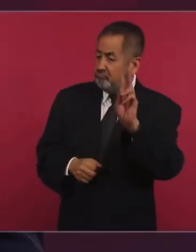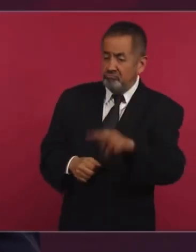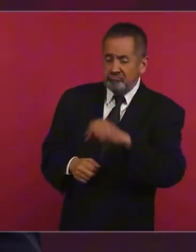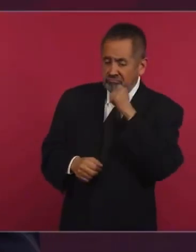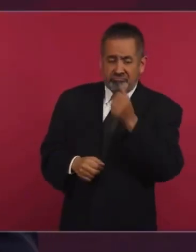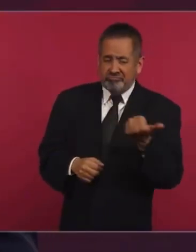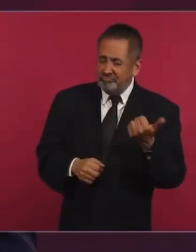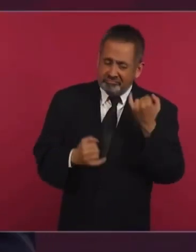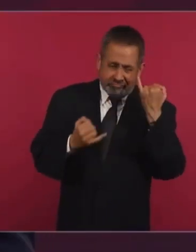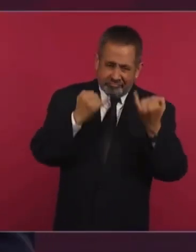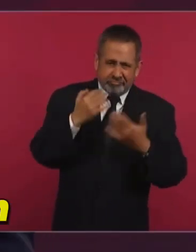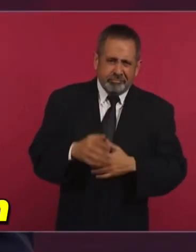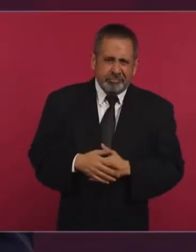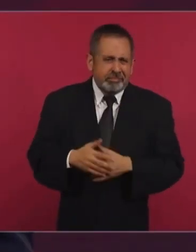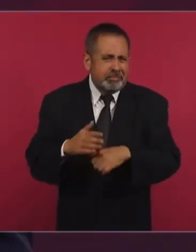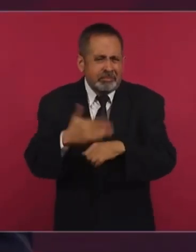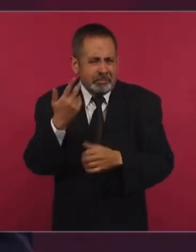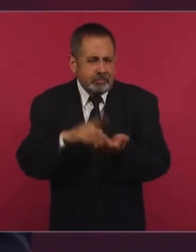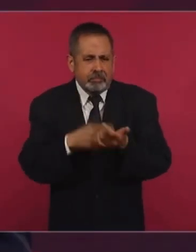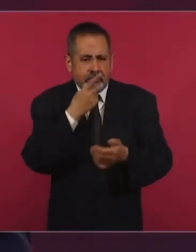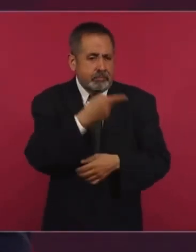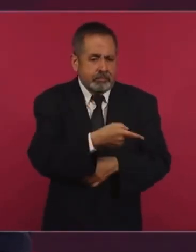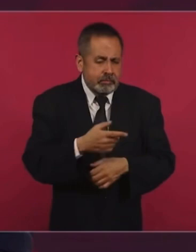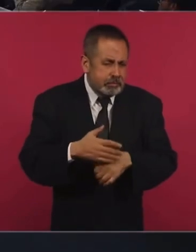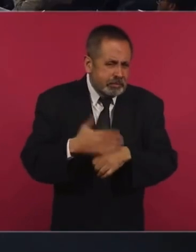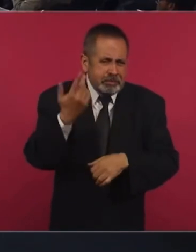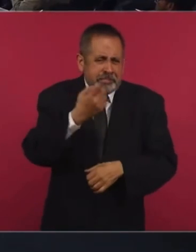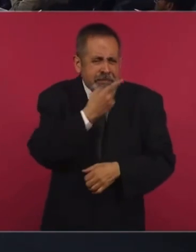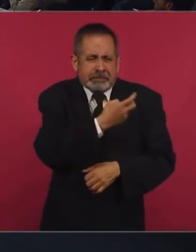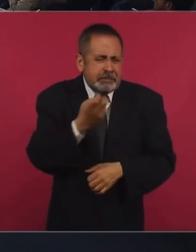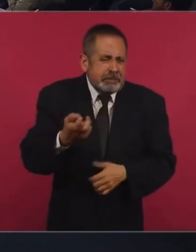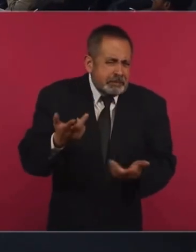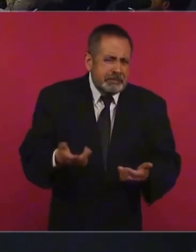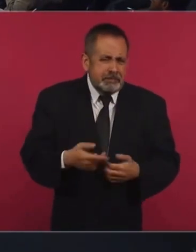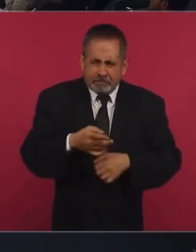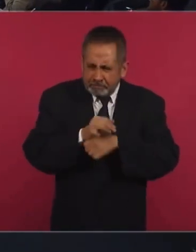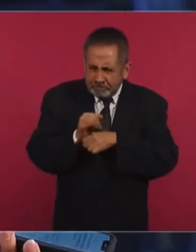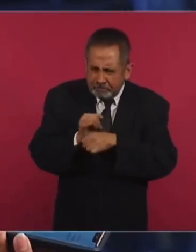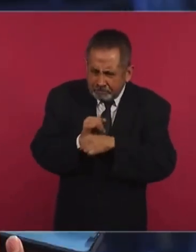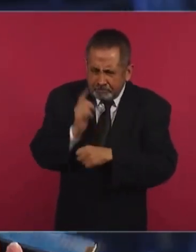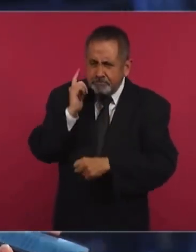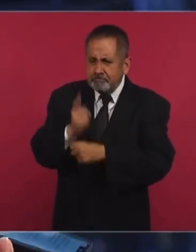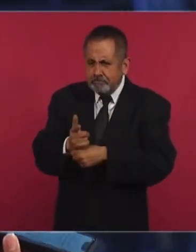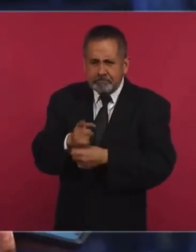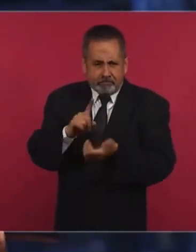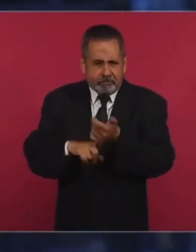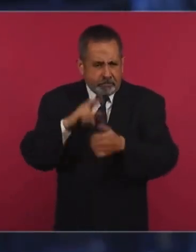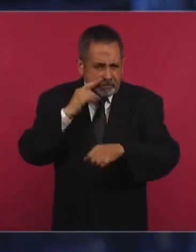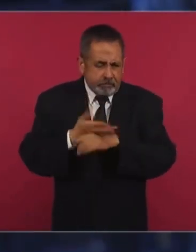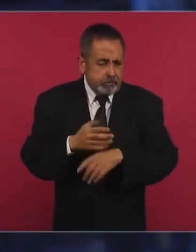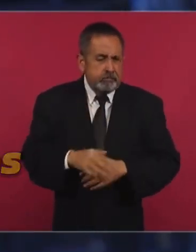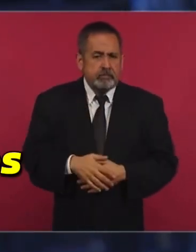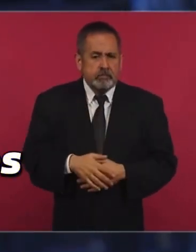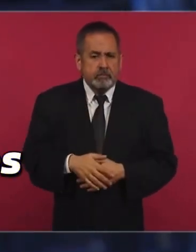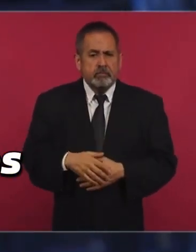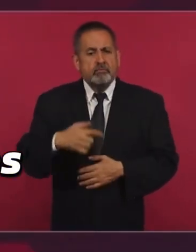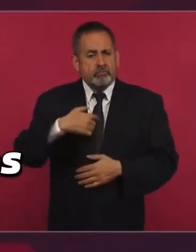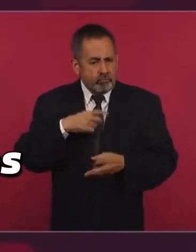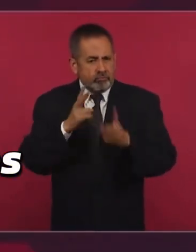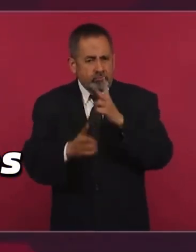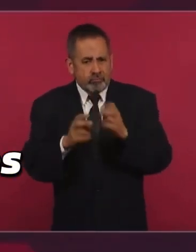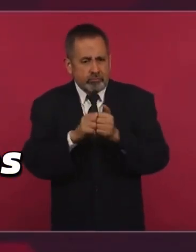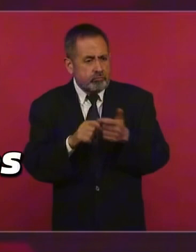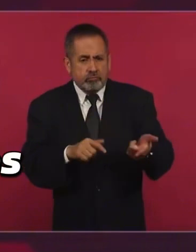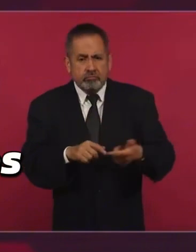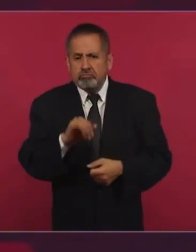no es real. ¿Por qué lo dirían? ¿Mande? ¿Por qué lo dirían si hicieron la investigación y esa era su tarea, Porque yo hablaba con ellos y